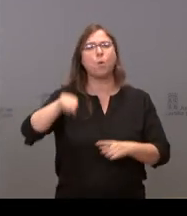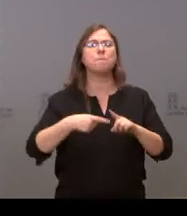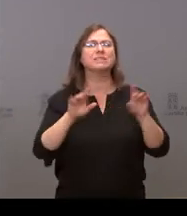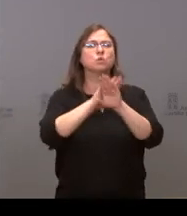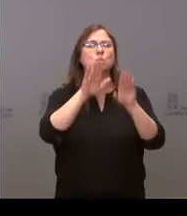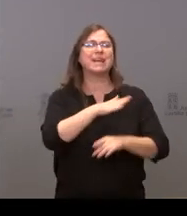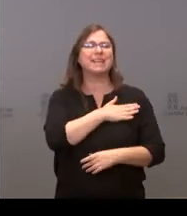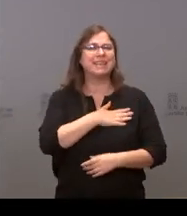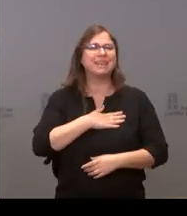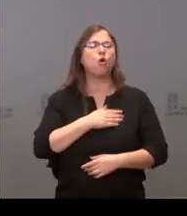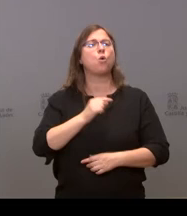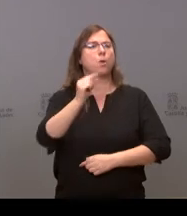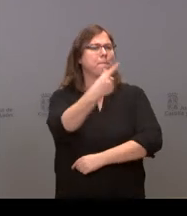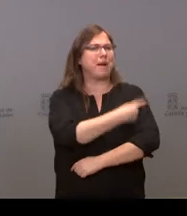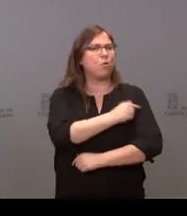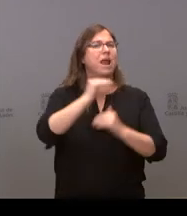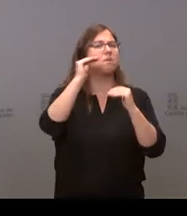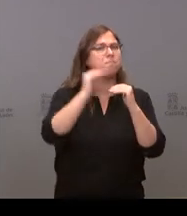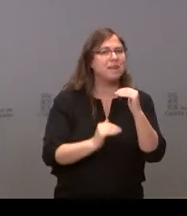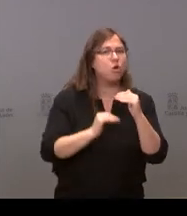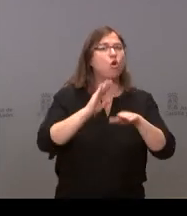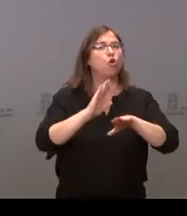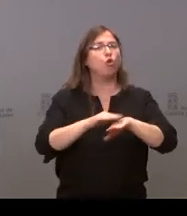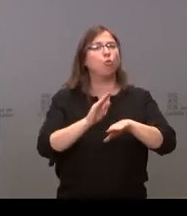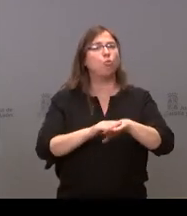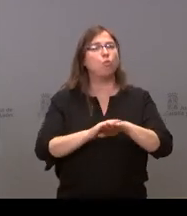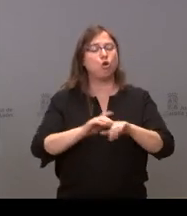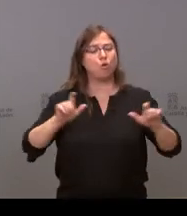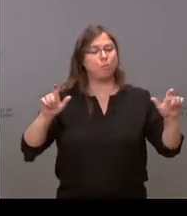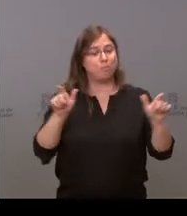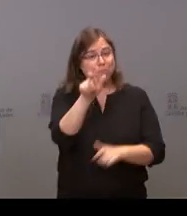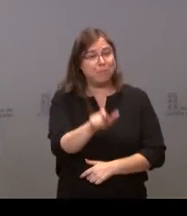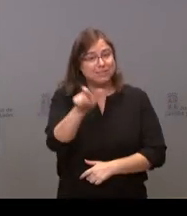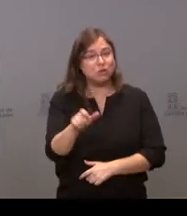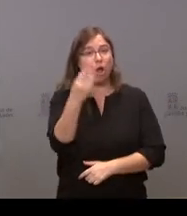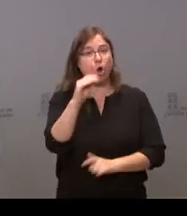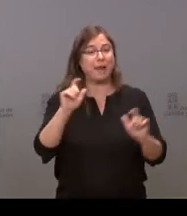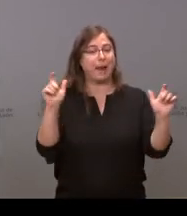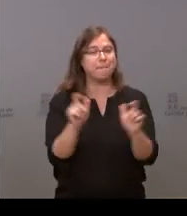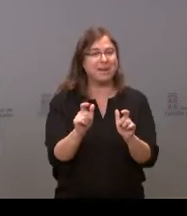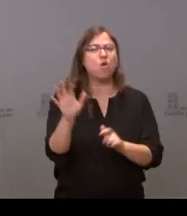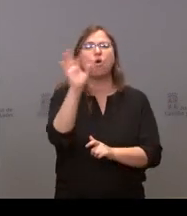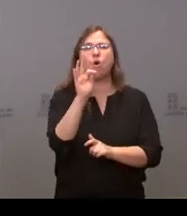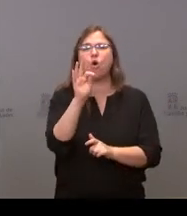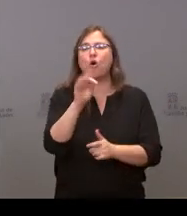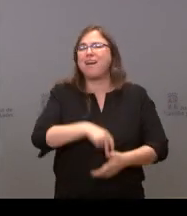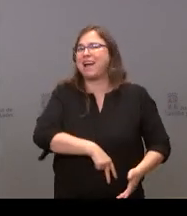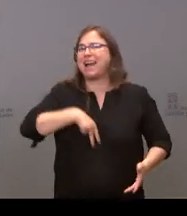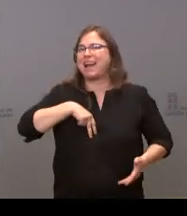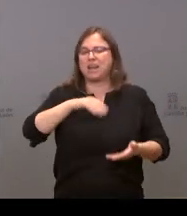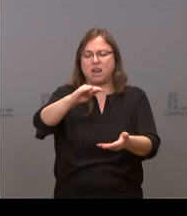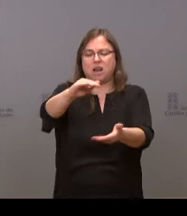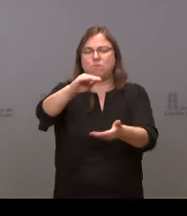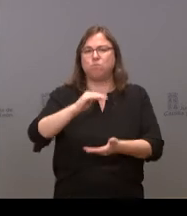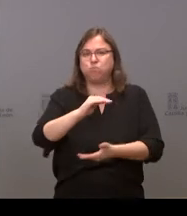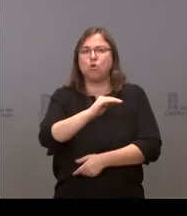llegan menos vacunas, pero llegan menos vacunas porque tenemos menos población joven o porque llegan menos vacunas todavía por debajo de la